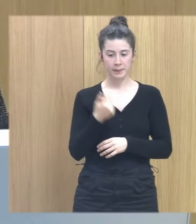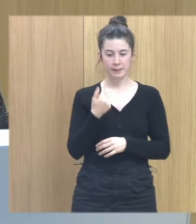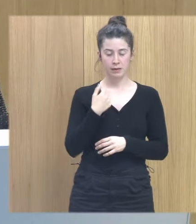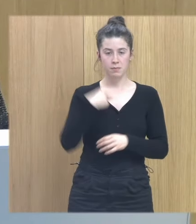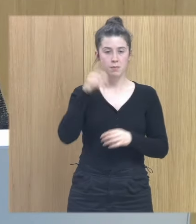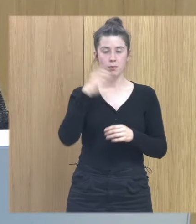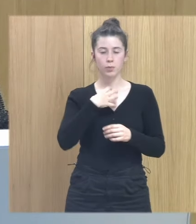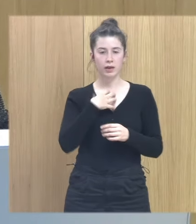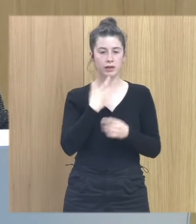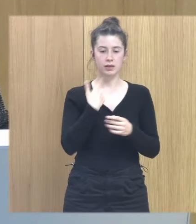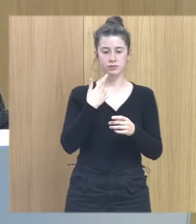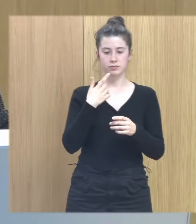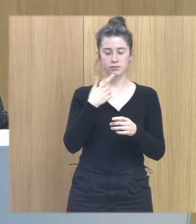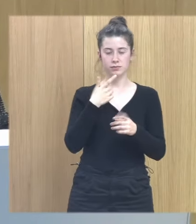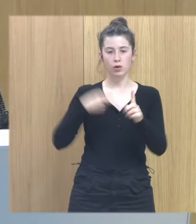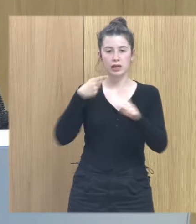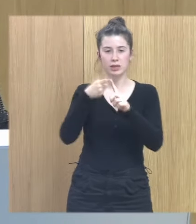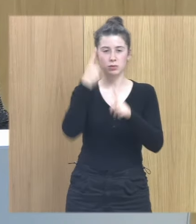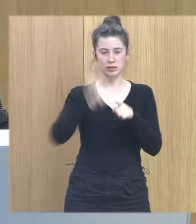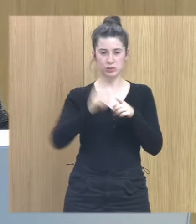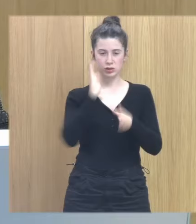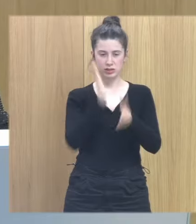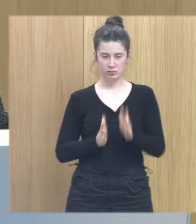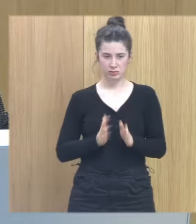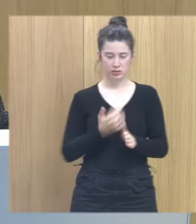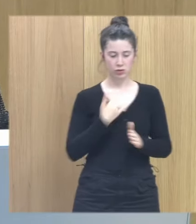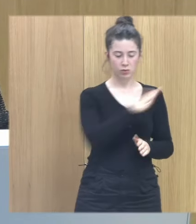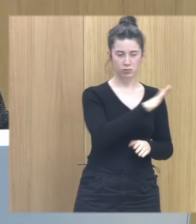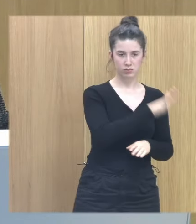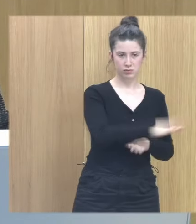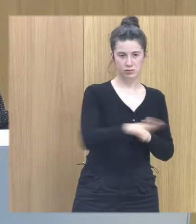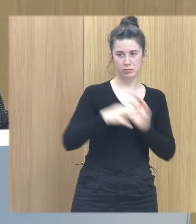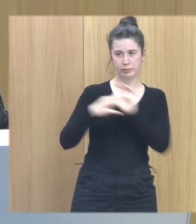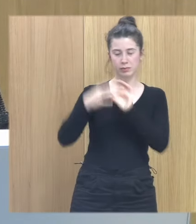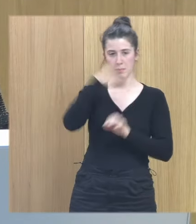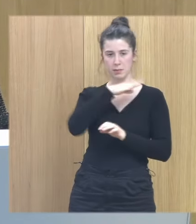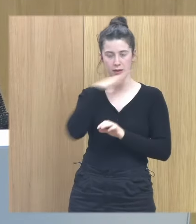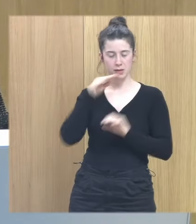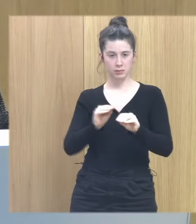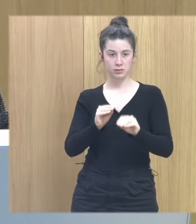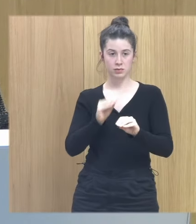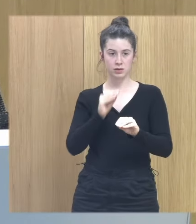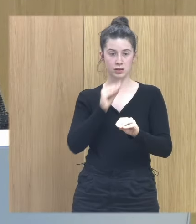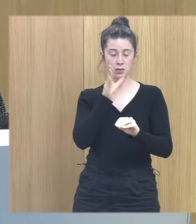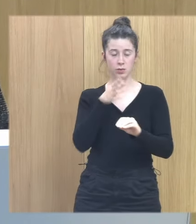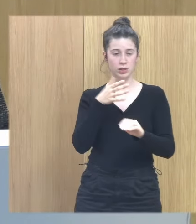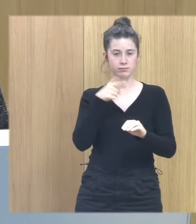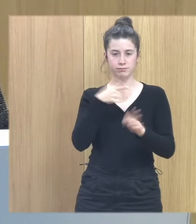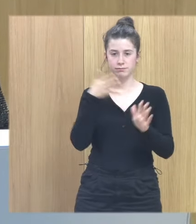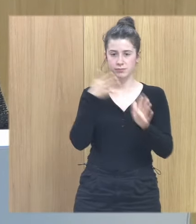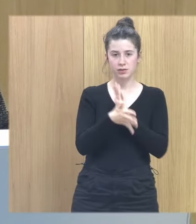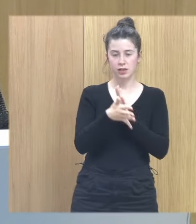como objetivo psicoterapéutico ni siquiera para un niño respecto a su madre o a su padre, porque eso es condenar a una persona a